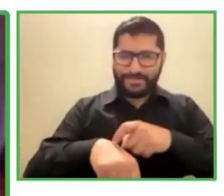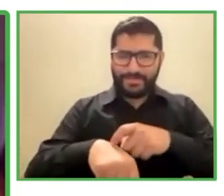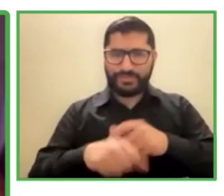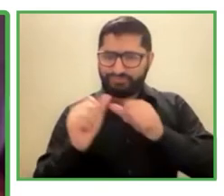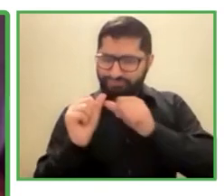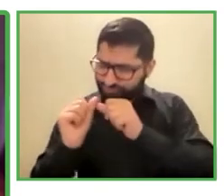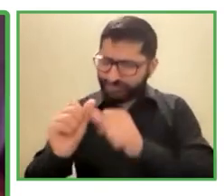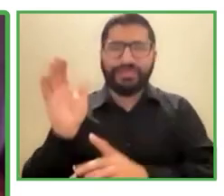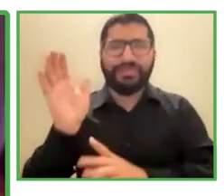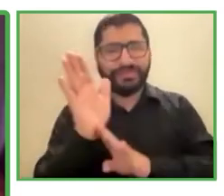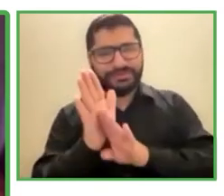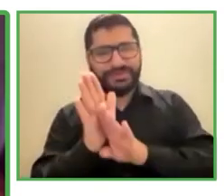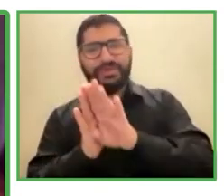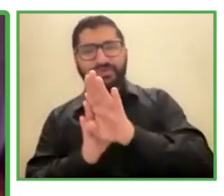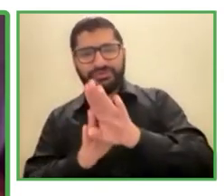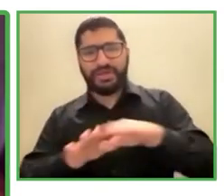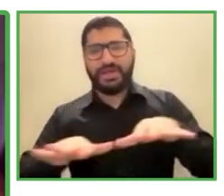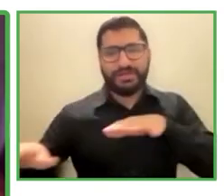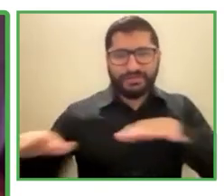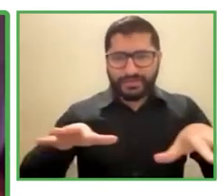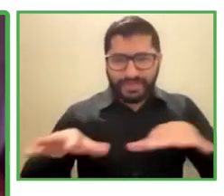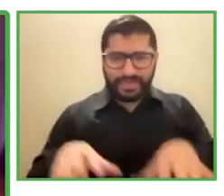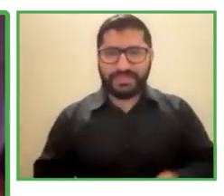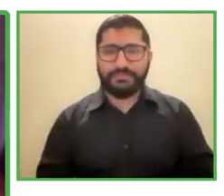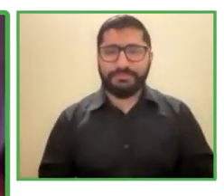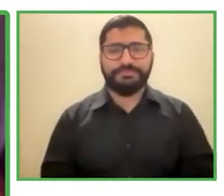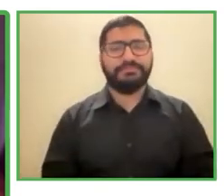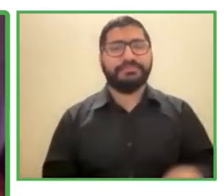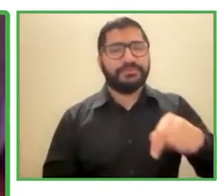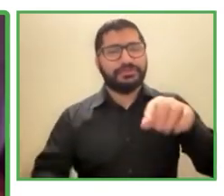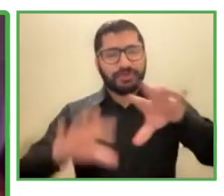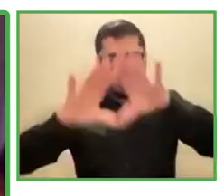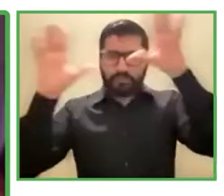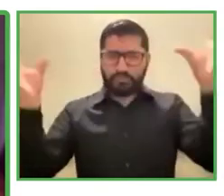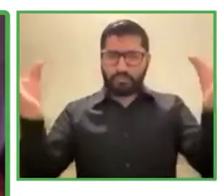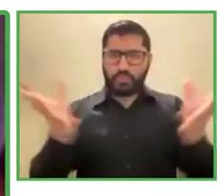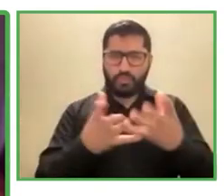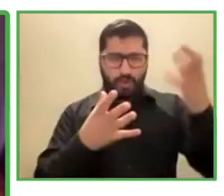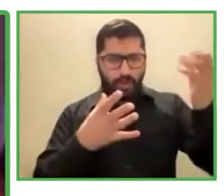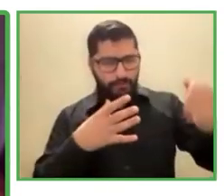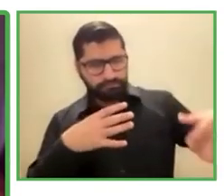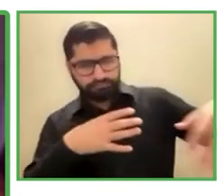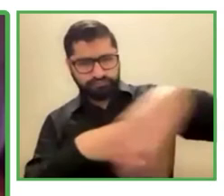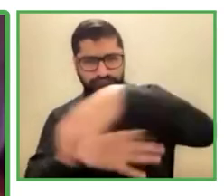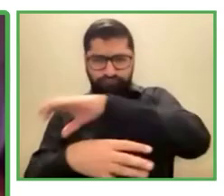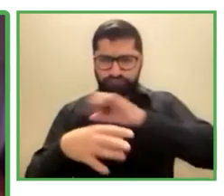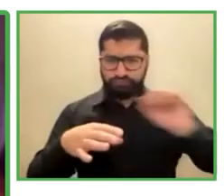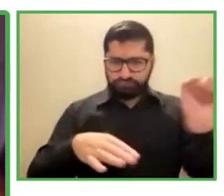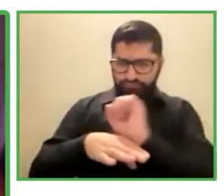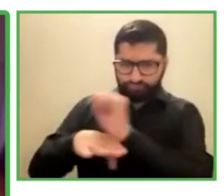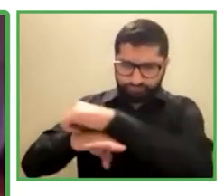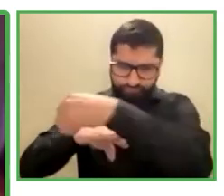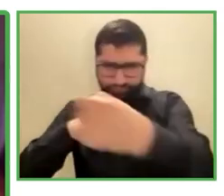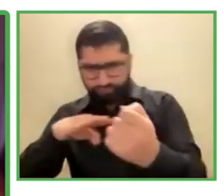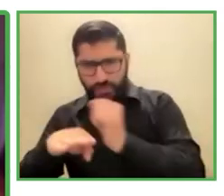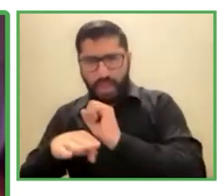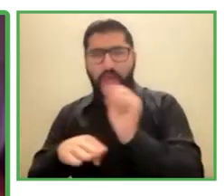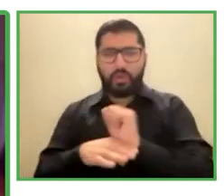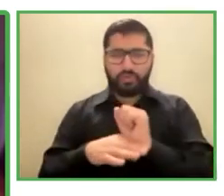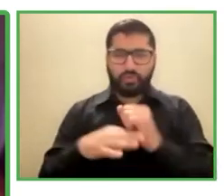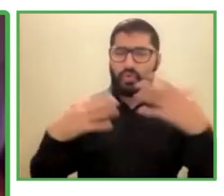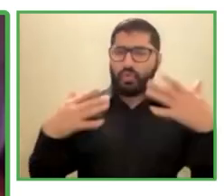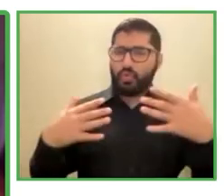el mundo el tema del lavado de autos es un temazo digamos por los temas justamente los temas de agua